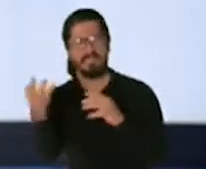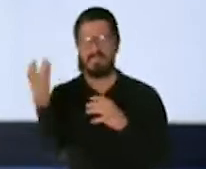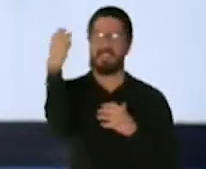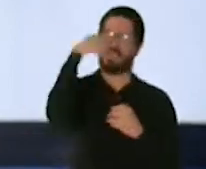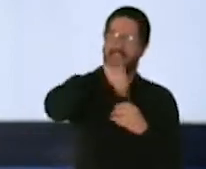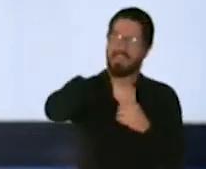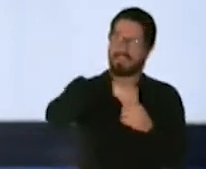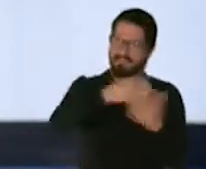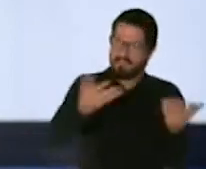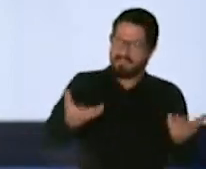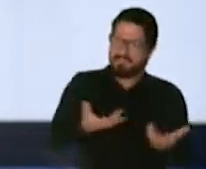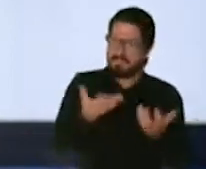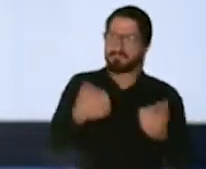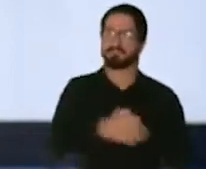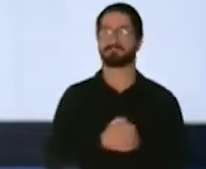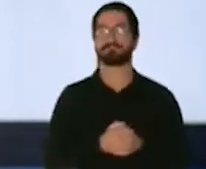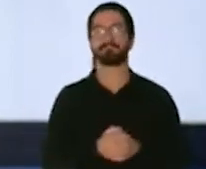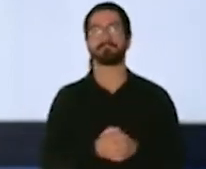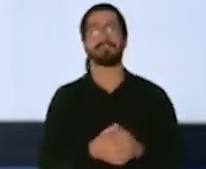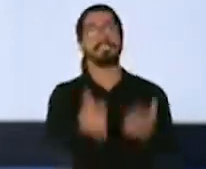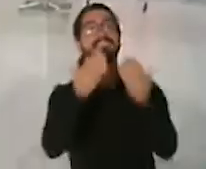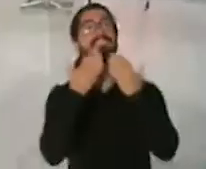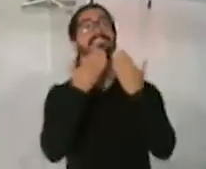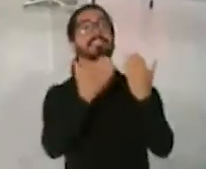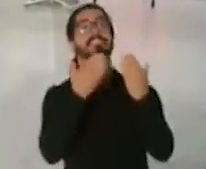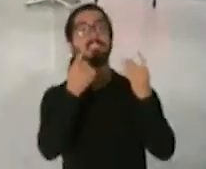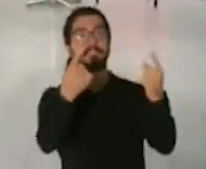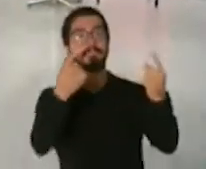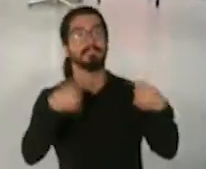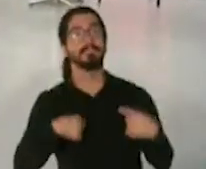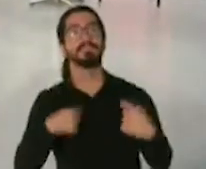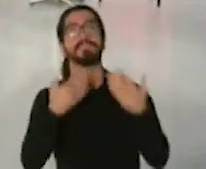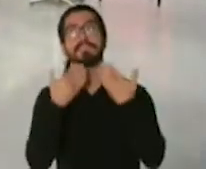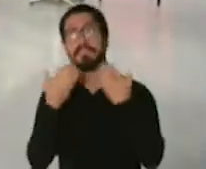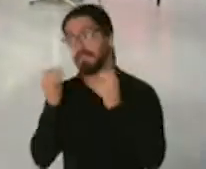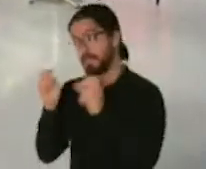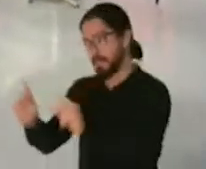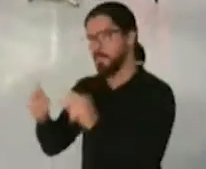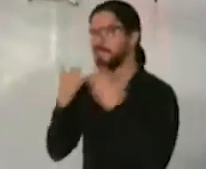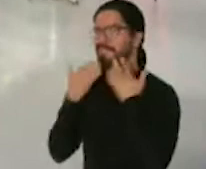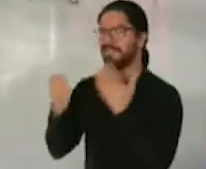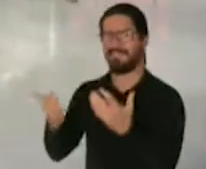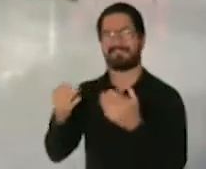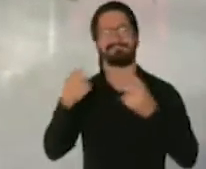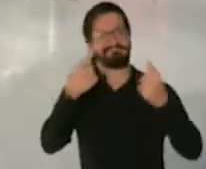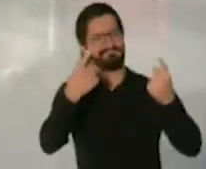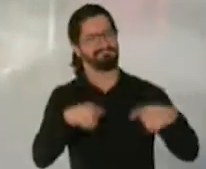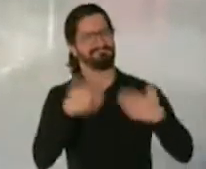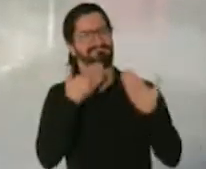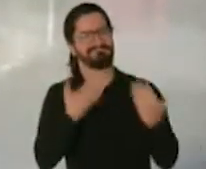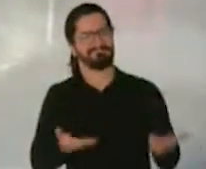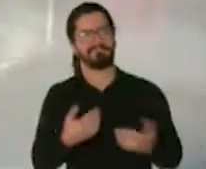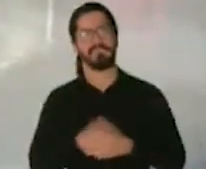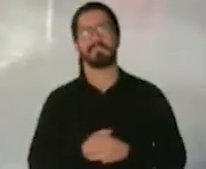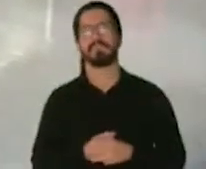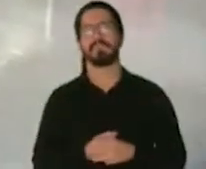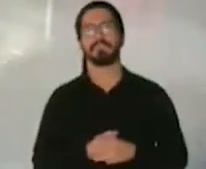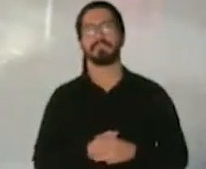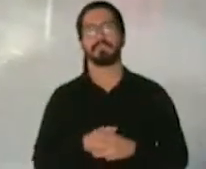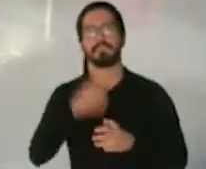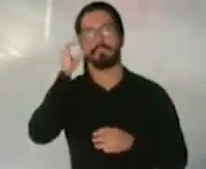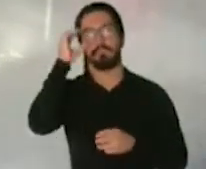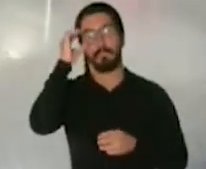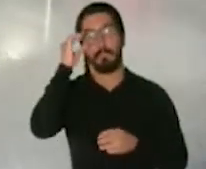gracias gracias por acceder a esta invitación por la mala oportunidad por estar en esta transmisión histórica antes